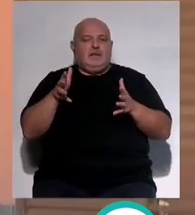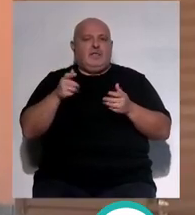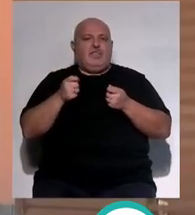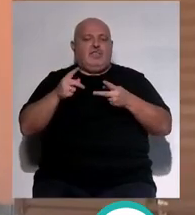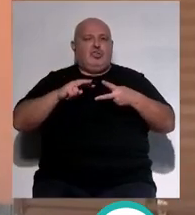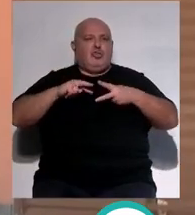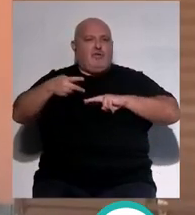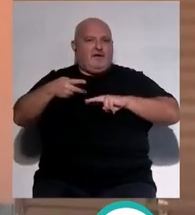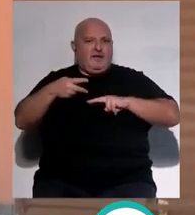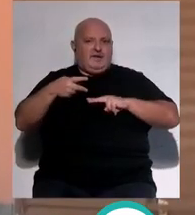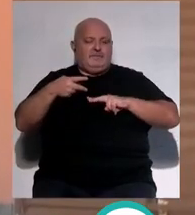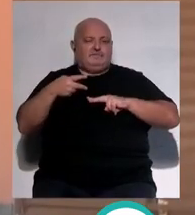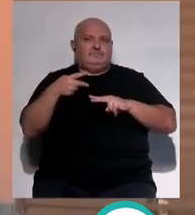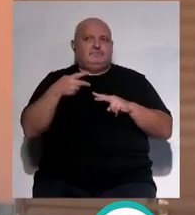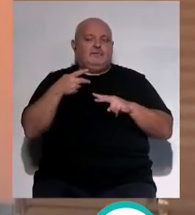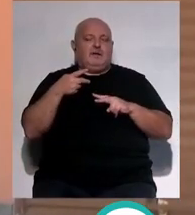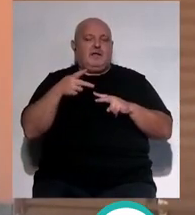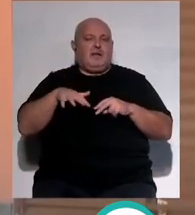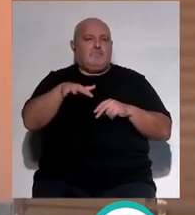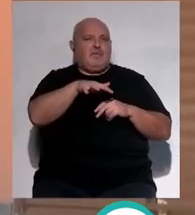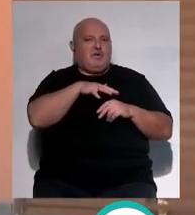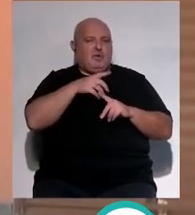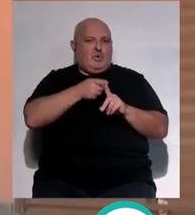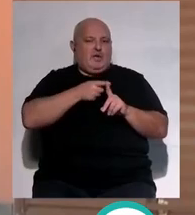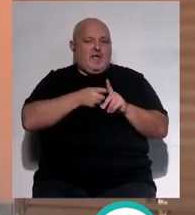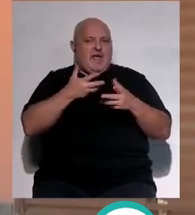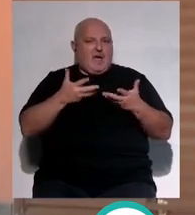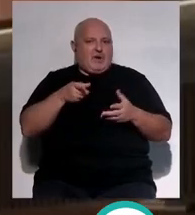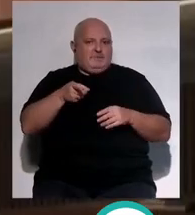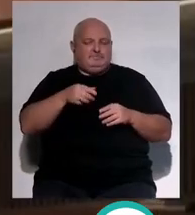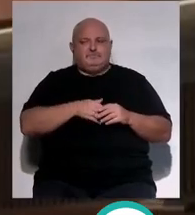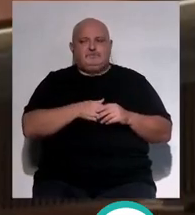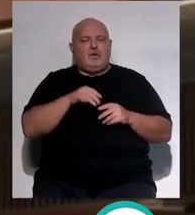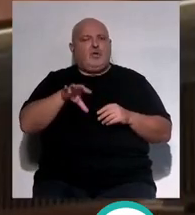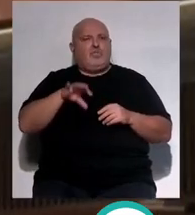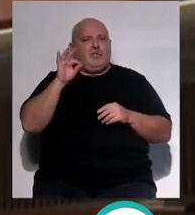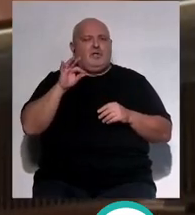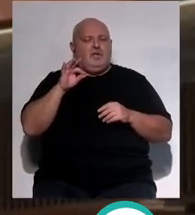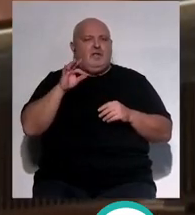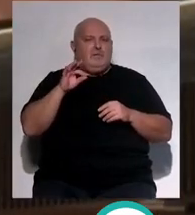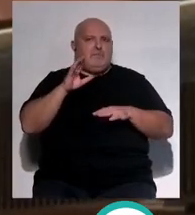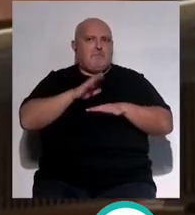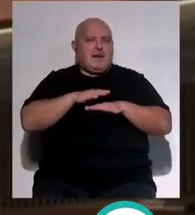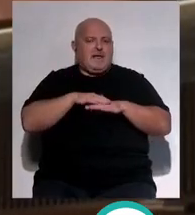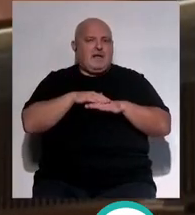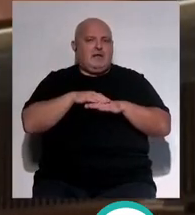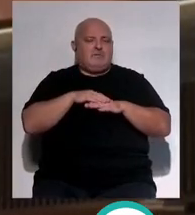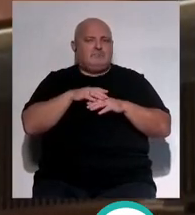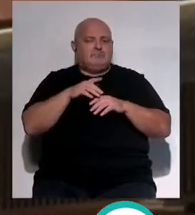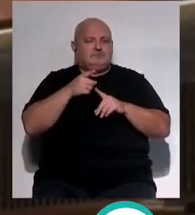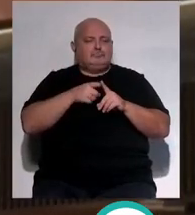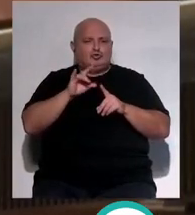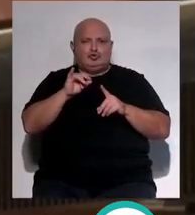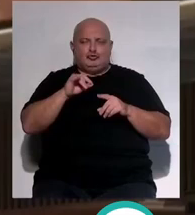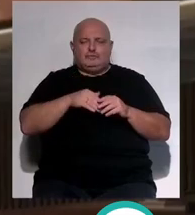doblar prácticamente el espacio que ocupamos actualmente ¿Tenéis opción físicamente para ampliar módulos? Sí